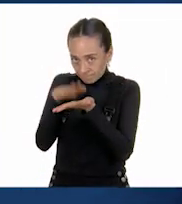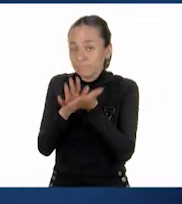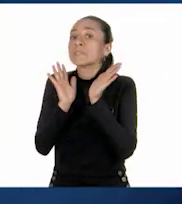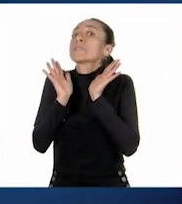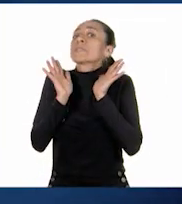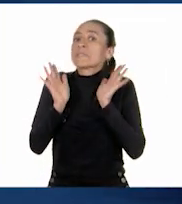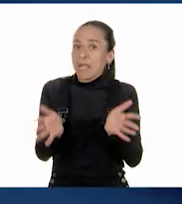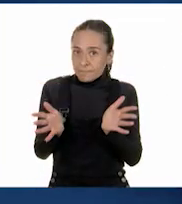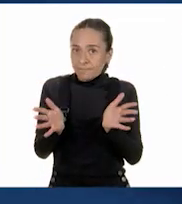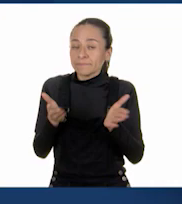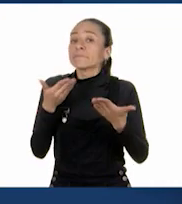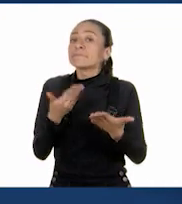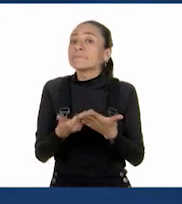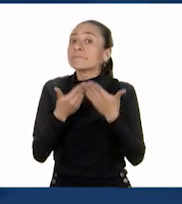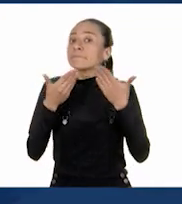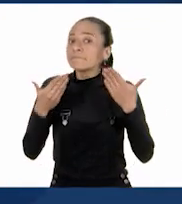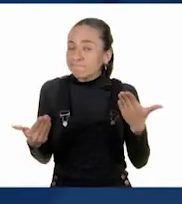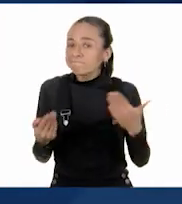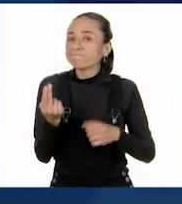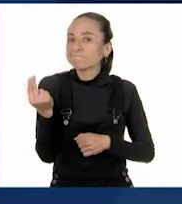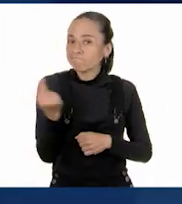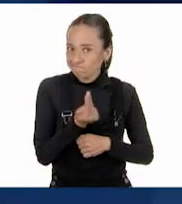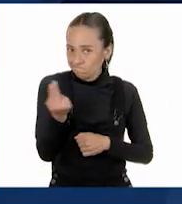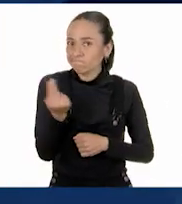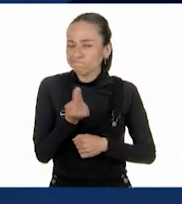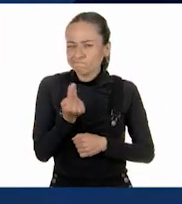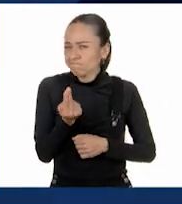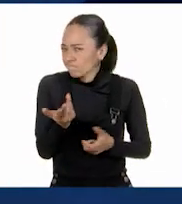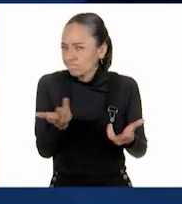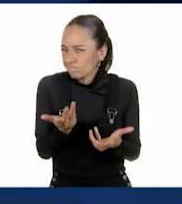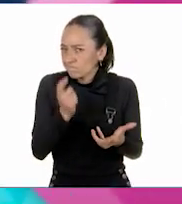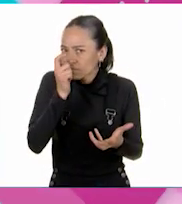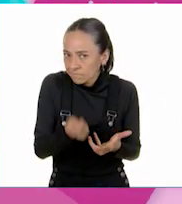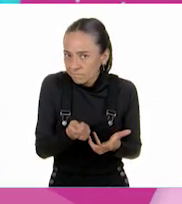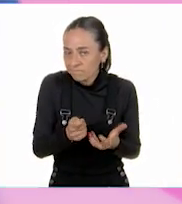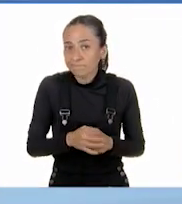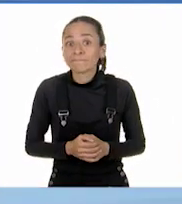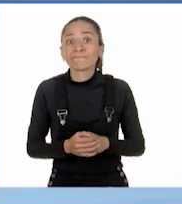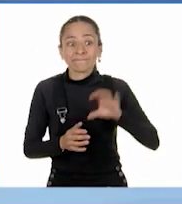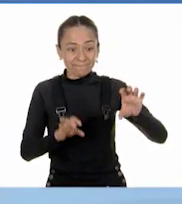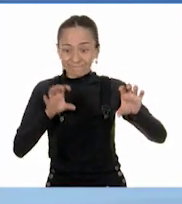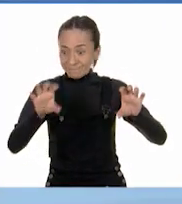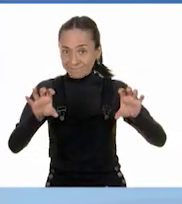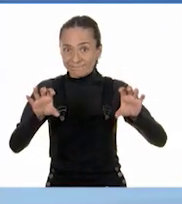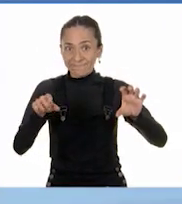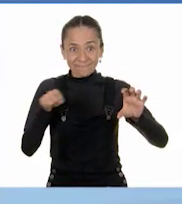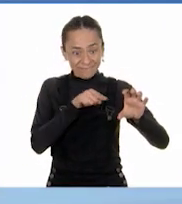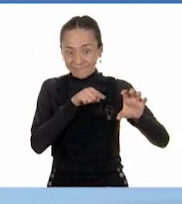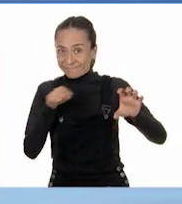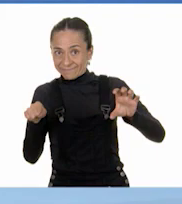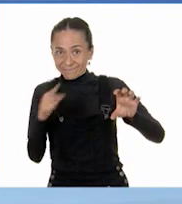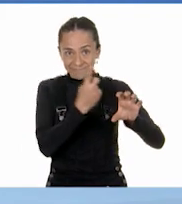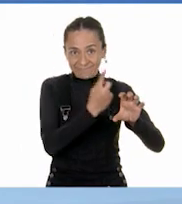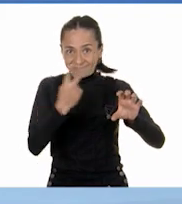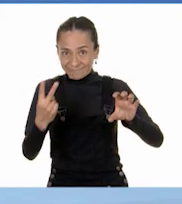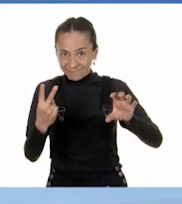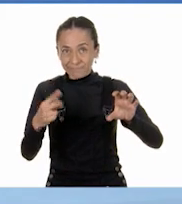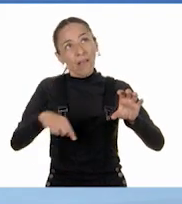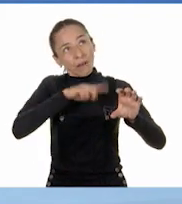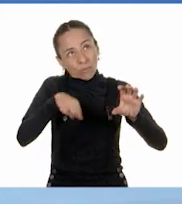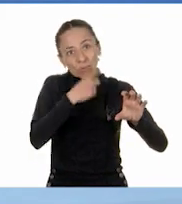Ahora tenemos que escribir una fracción que se encuentre en medio de las que salieron en la ruleta.